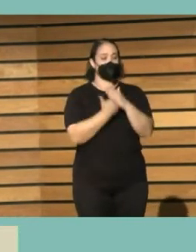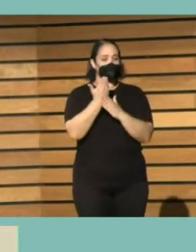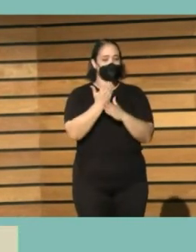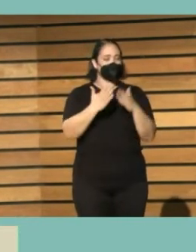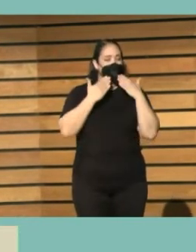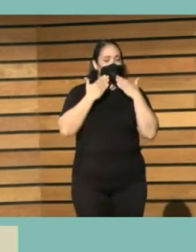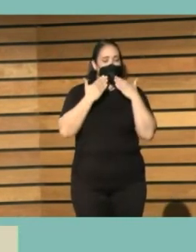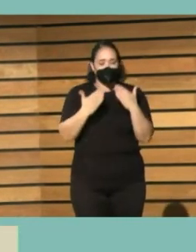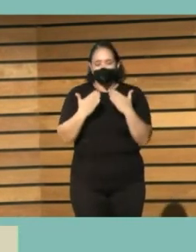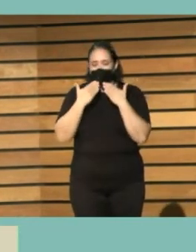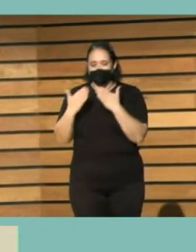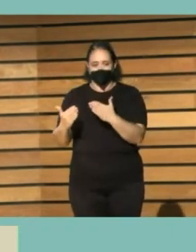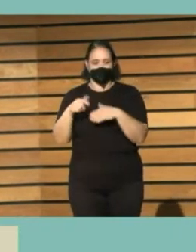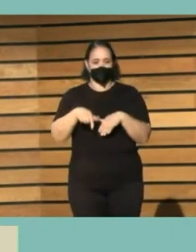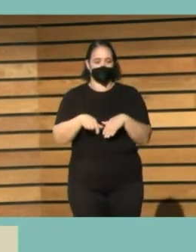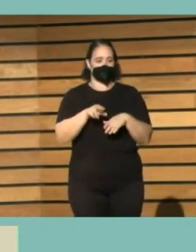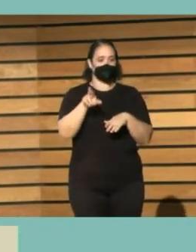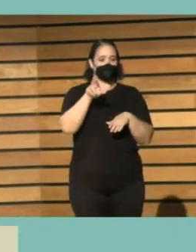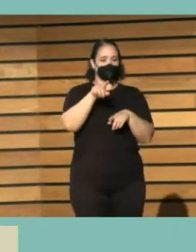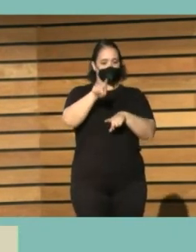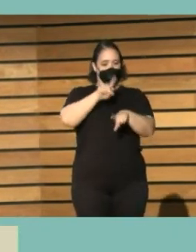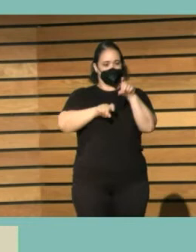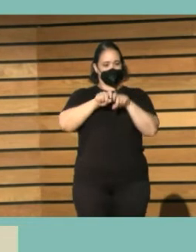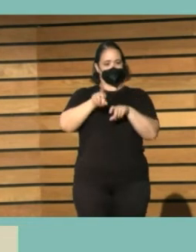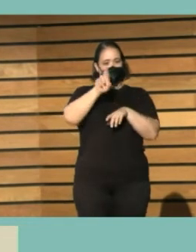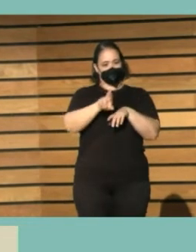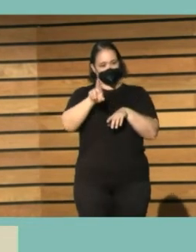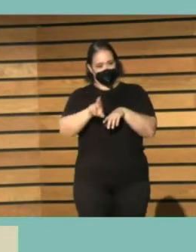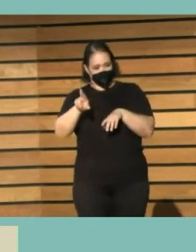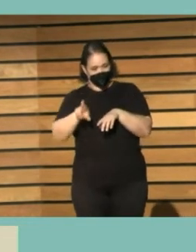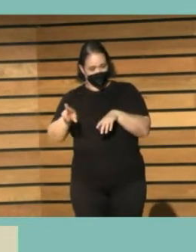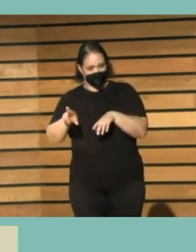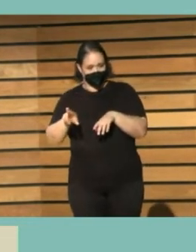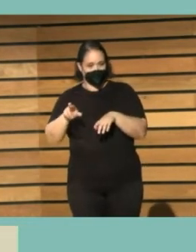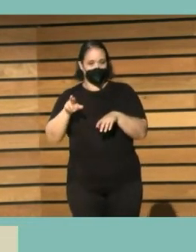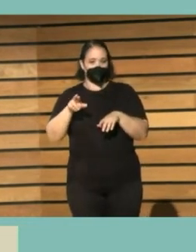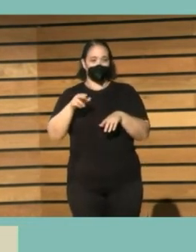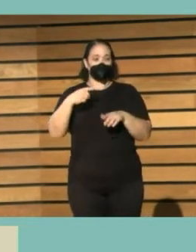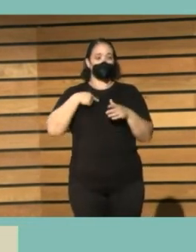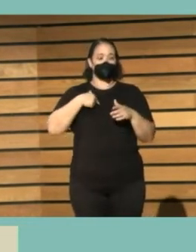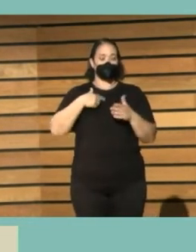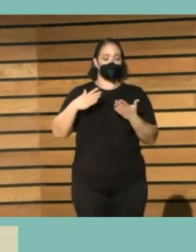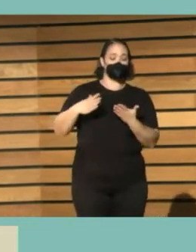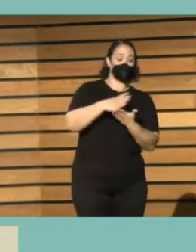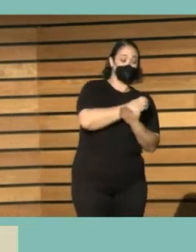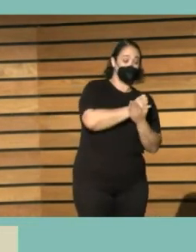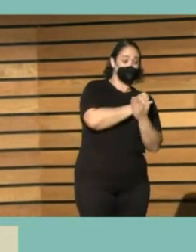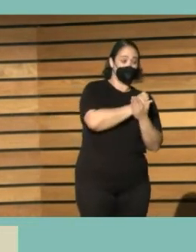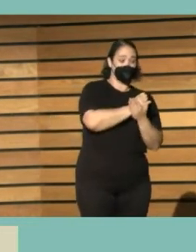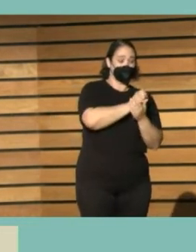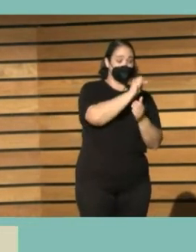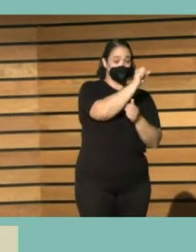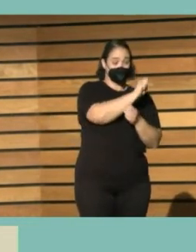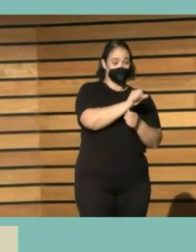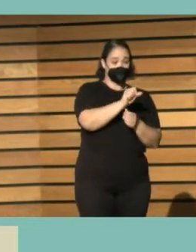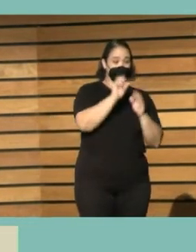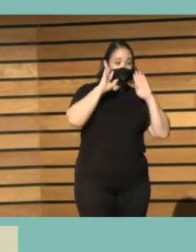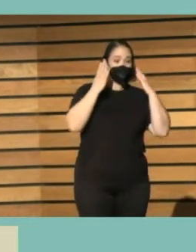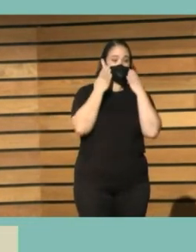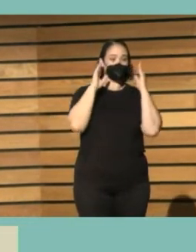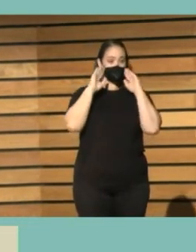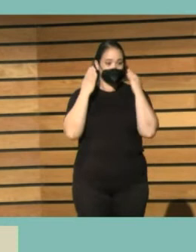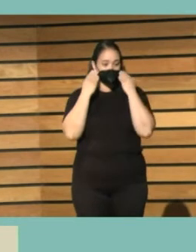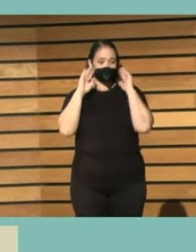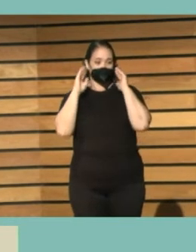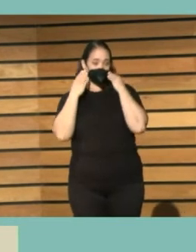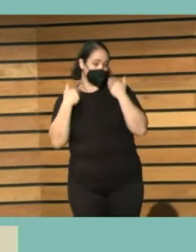gracias por este por este repaso que nos habéis hecho yo no he estado en los congresos estamos en ello todos lo hemos terminado yo no he estado en todos los congresos pero está